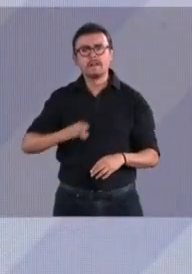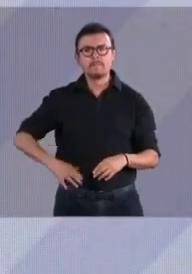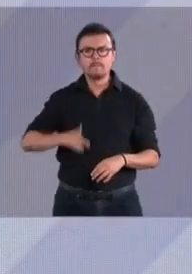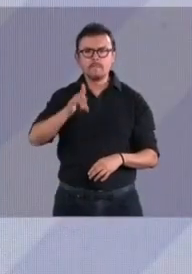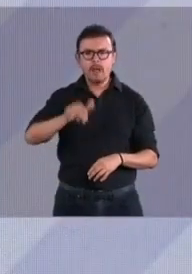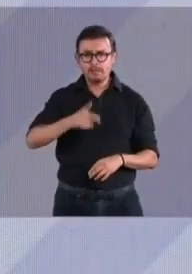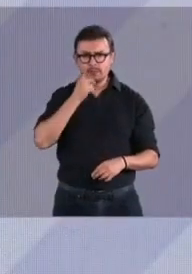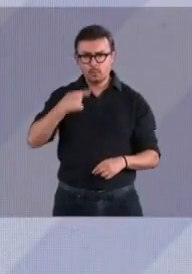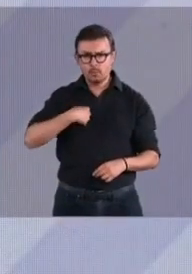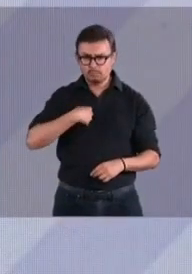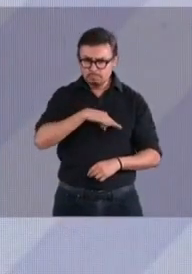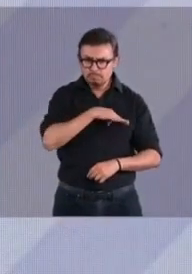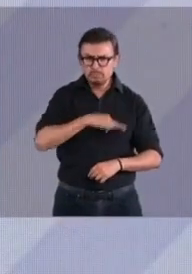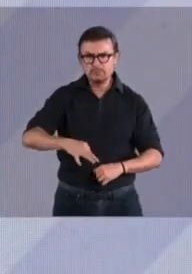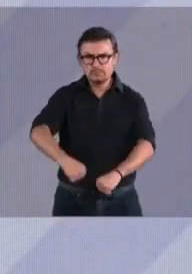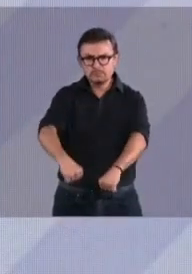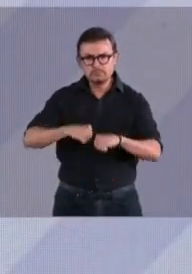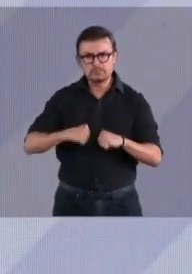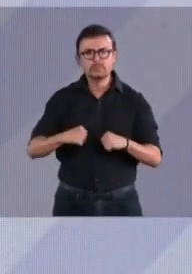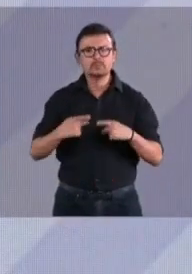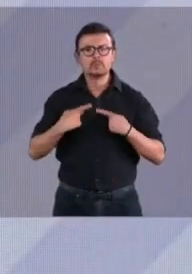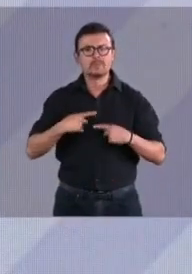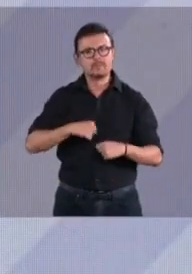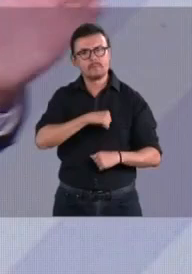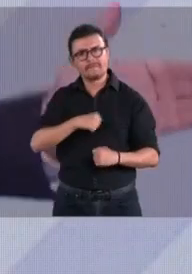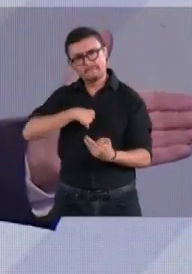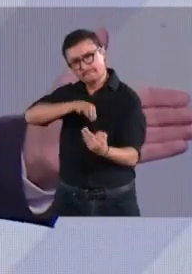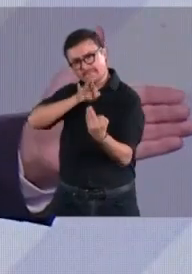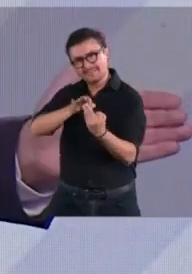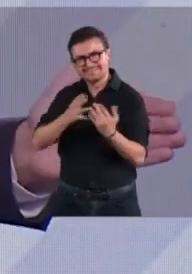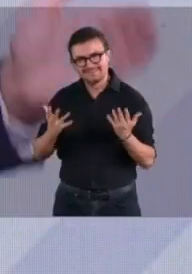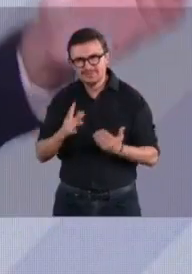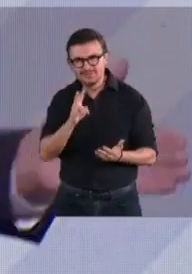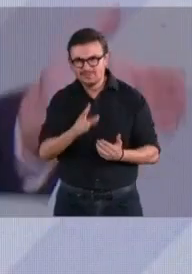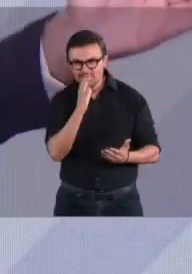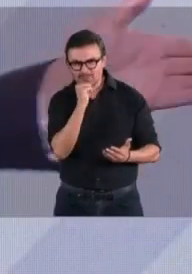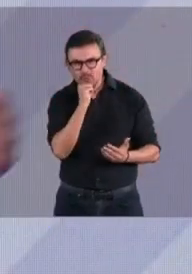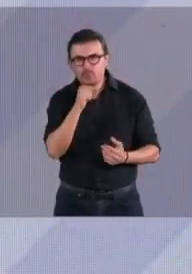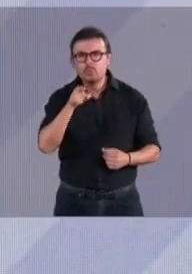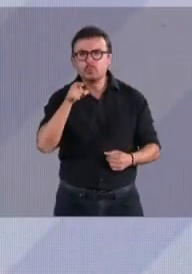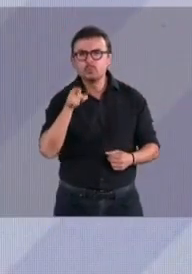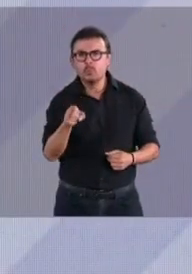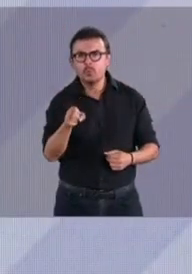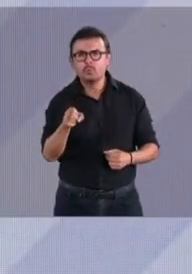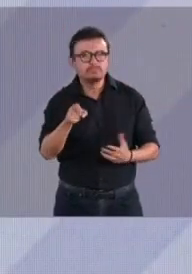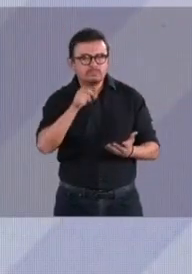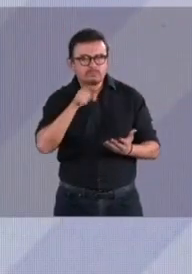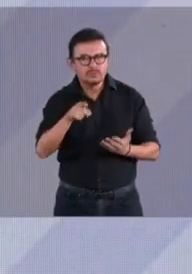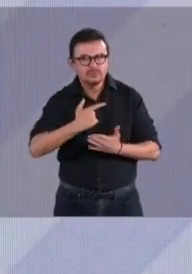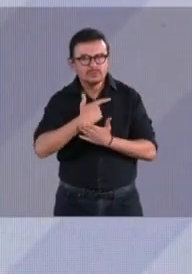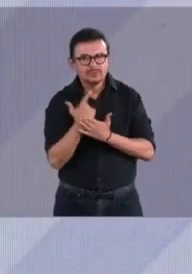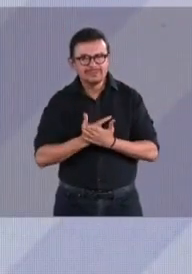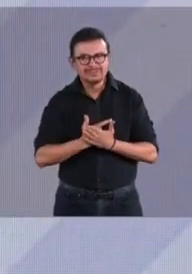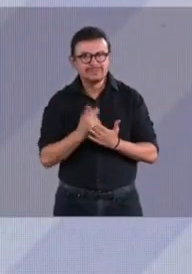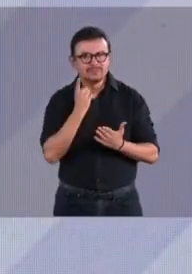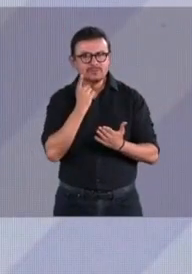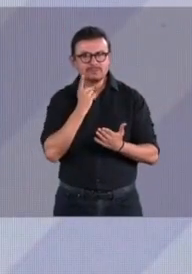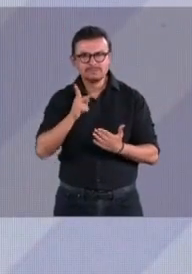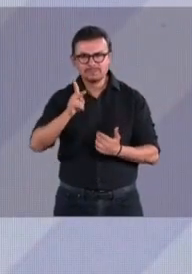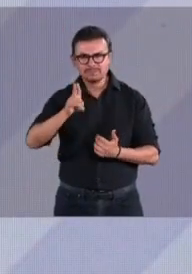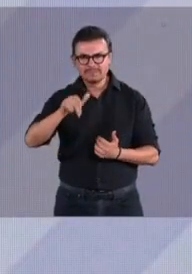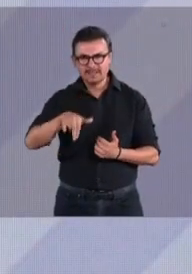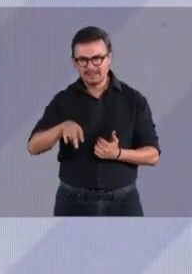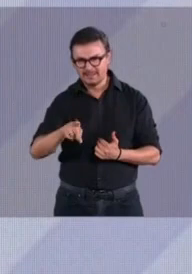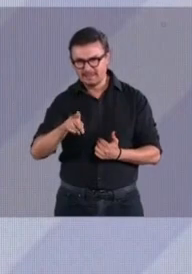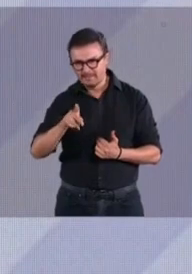delincuentes. ¿Cómo va a tener el carácter para enfrentar a los delincuentes si los lleva en las primeras posiciones de las listas plurinominales del PRI y del